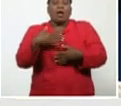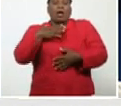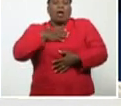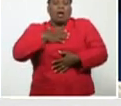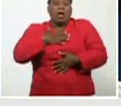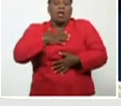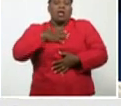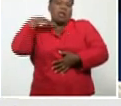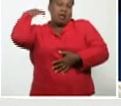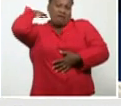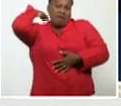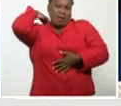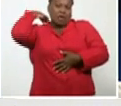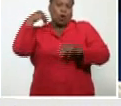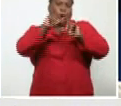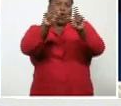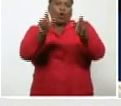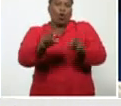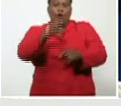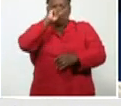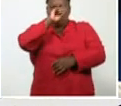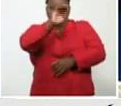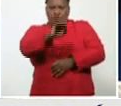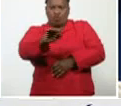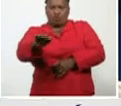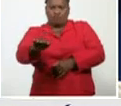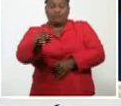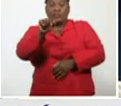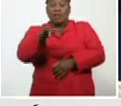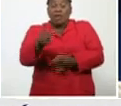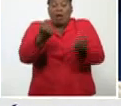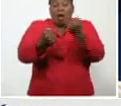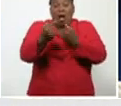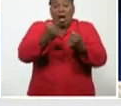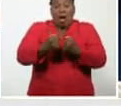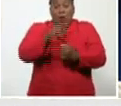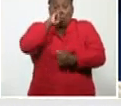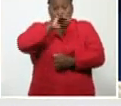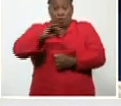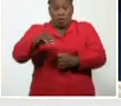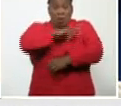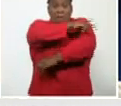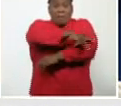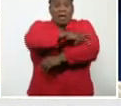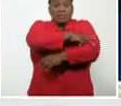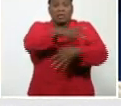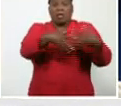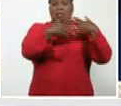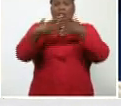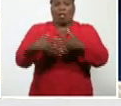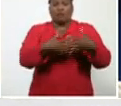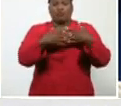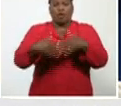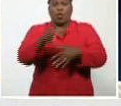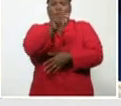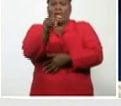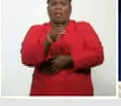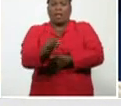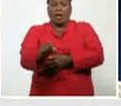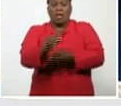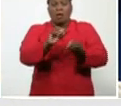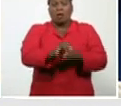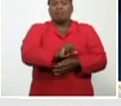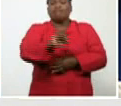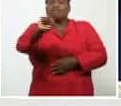multisistémico, pediátrico, que ha llevado, a varios niños, de países, como Estados Unidos, Italia, a la unidad, de cuidados